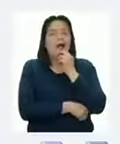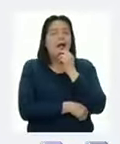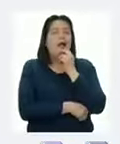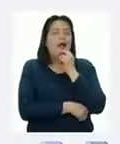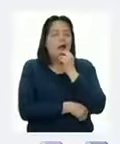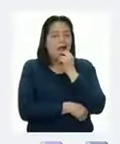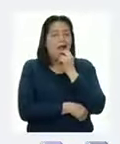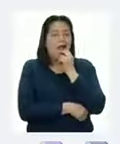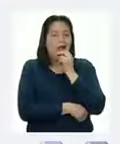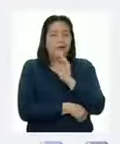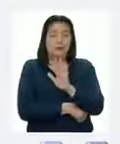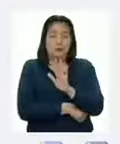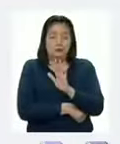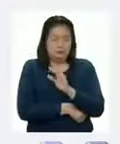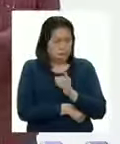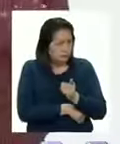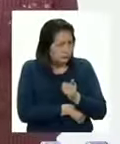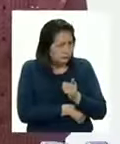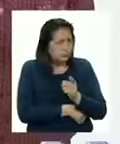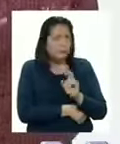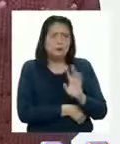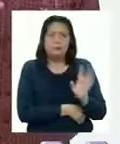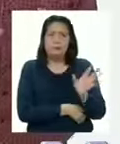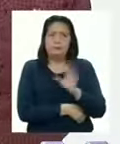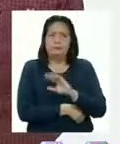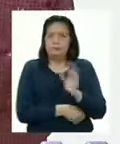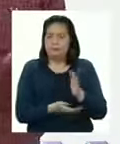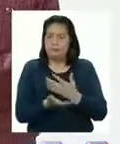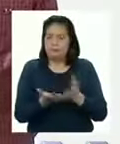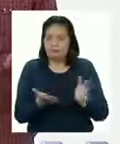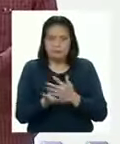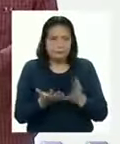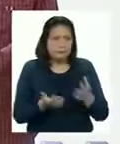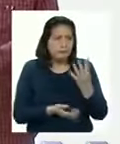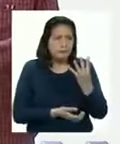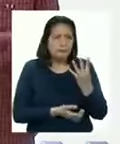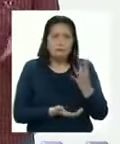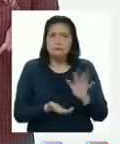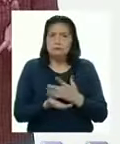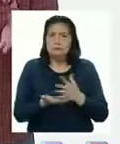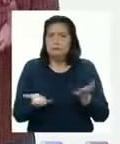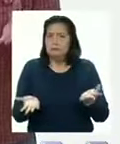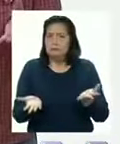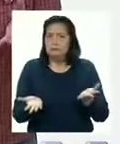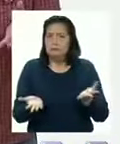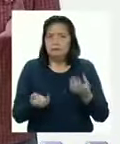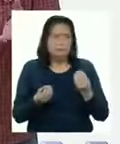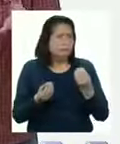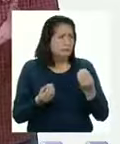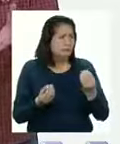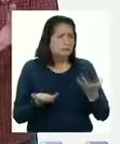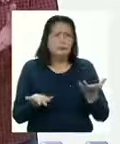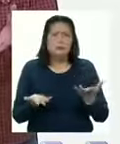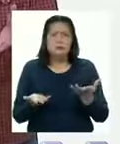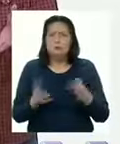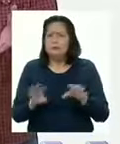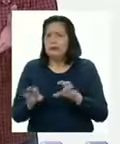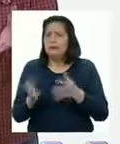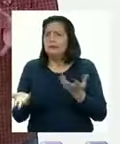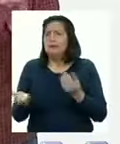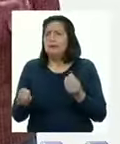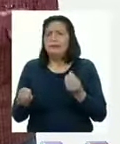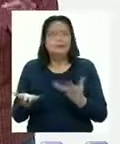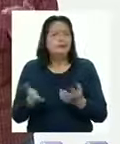pero se dio cuenta de algo importante No había casillero para el cuatro ¿Se puede representar el cuatro con la yupana?